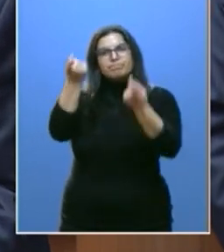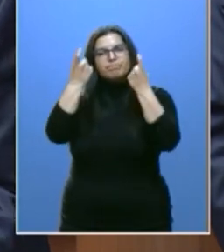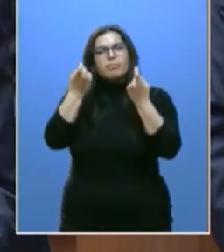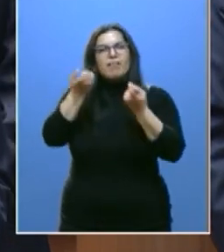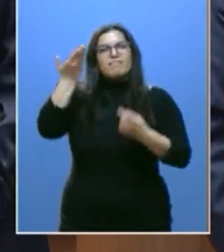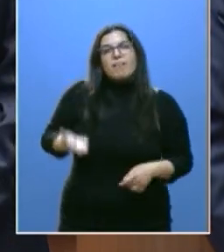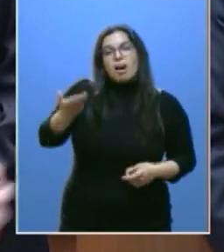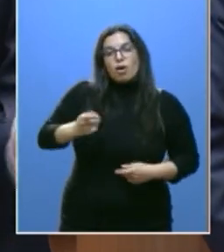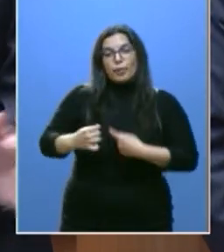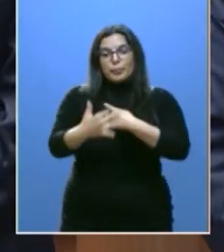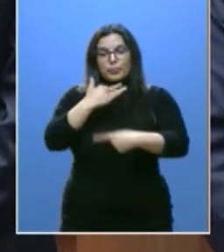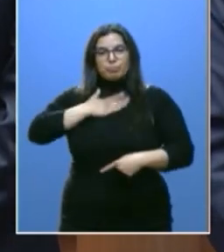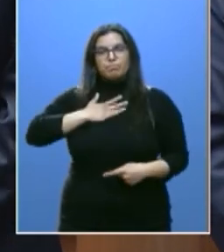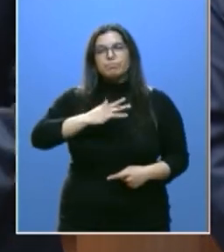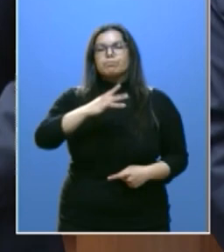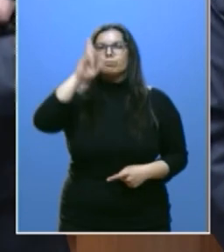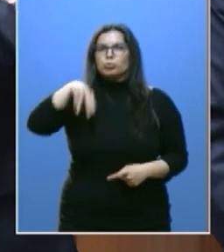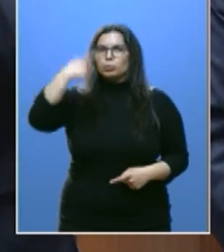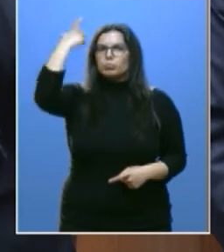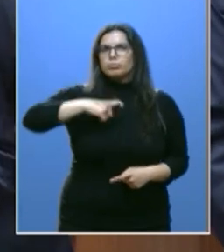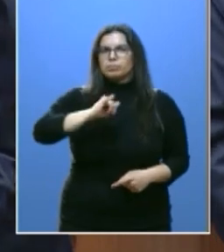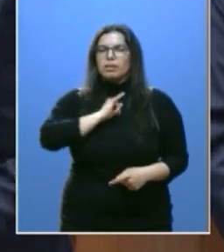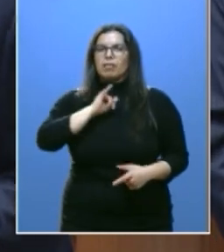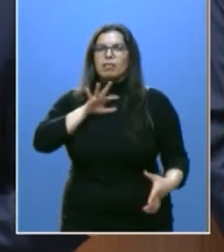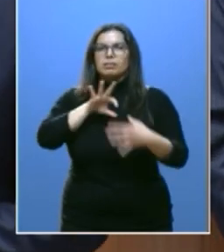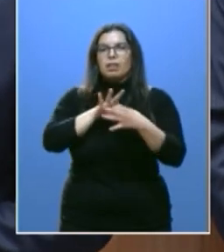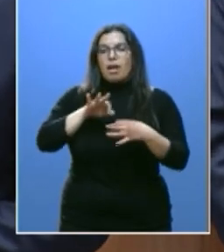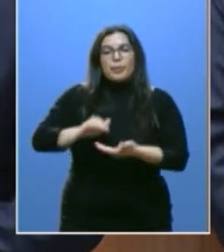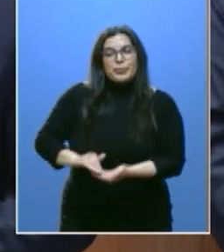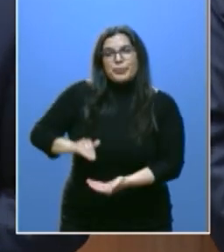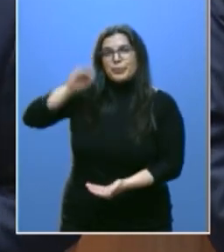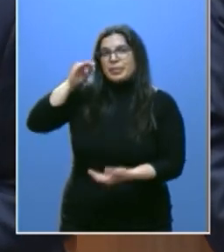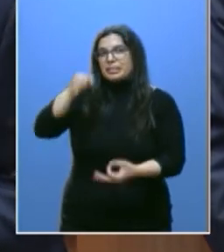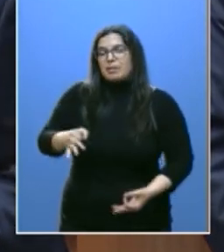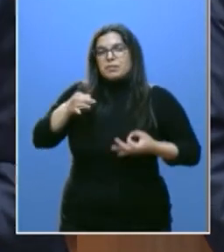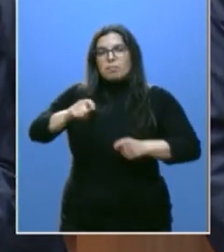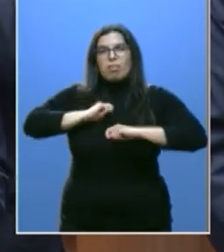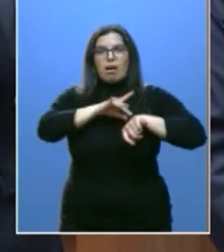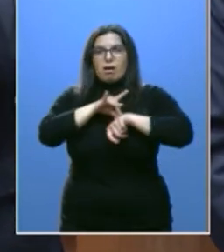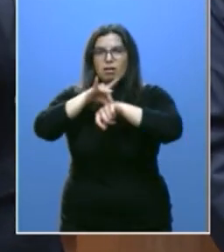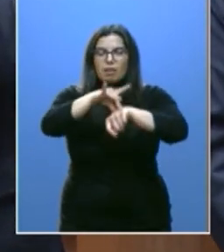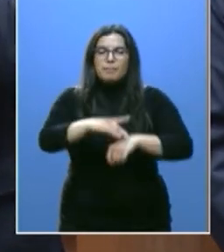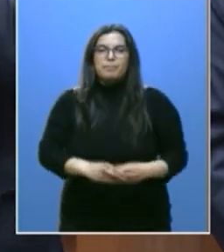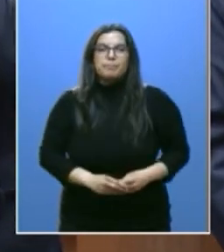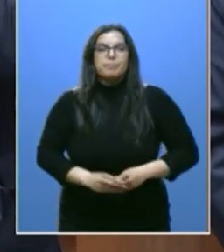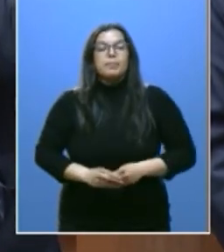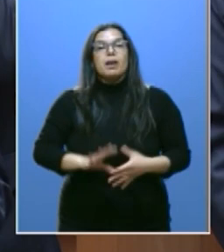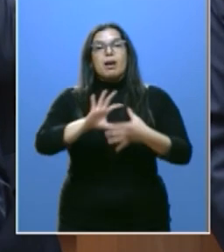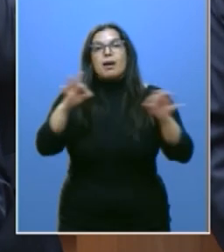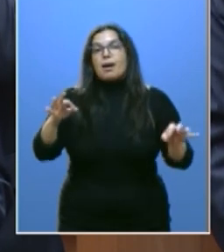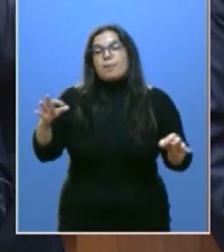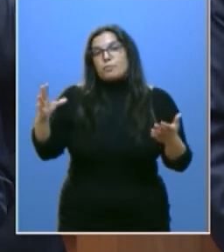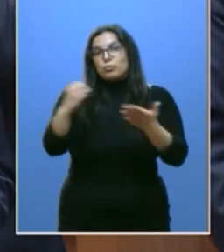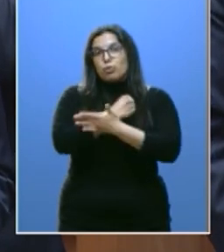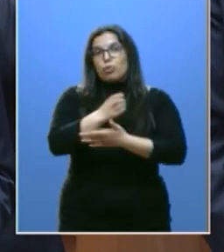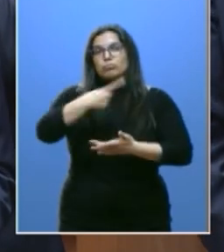definido como persona y a lo largo de mi vida me han guiado siempre. A todos los amigos que